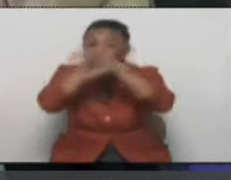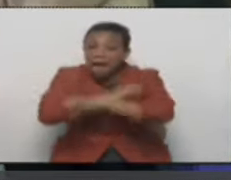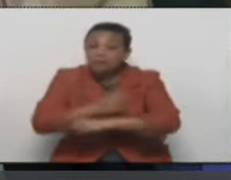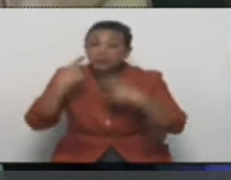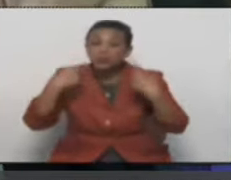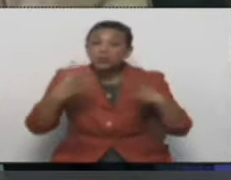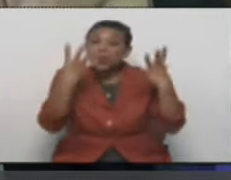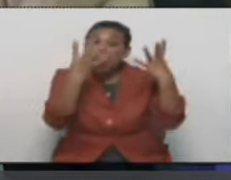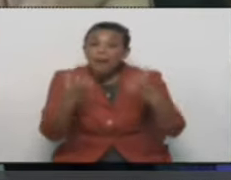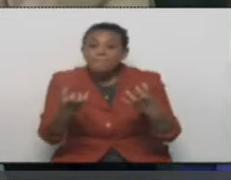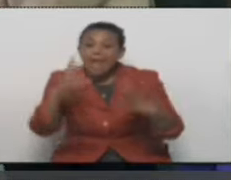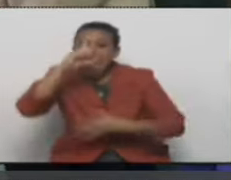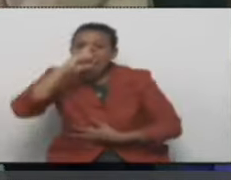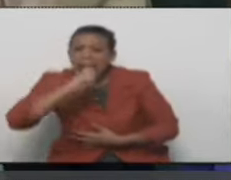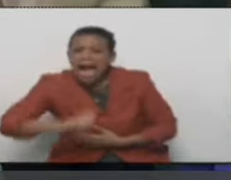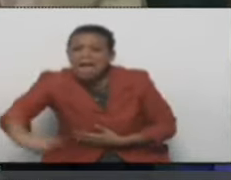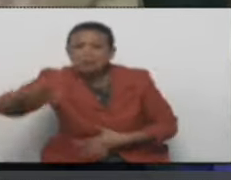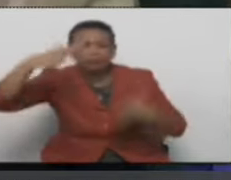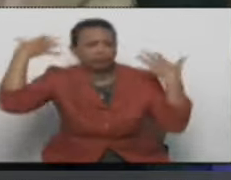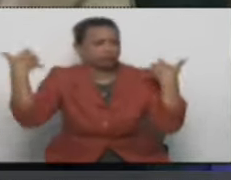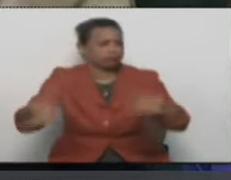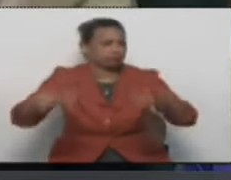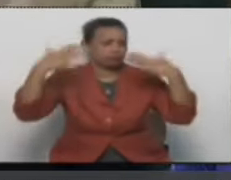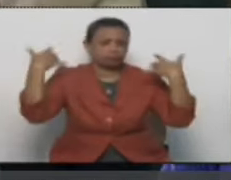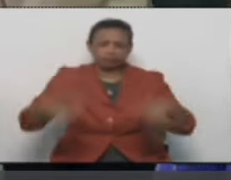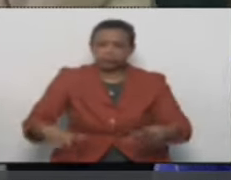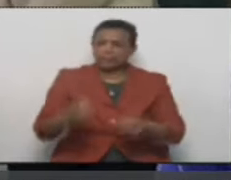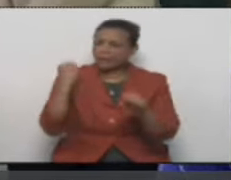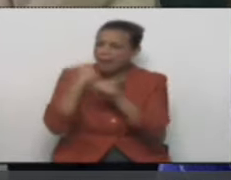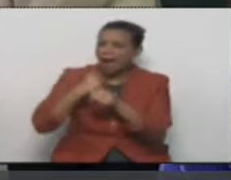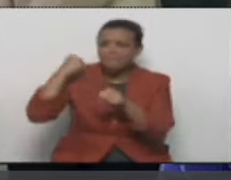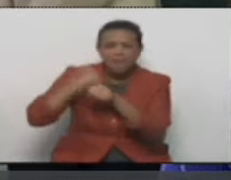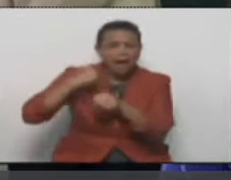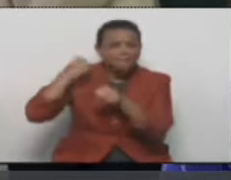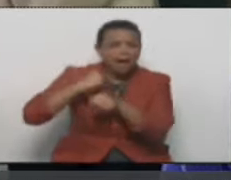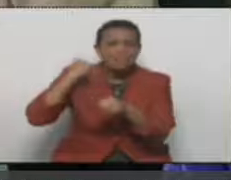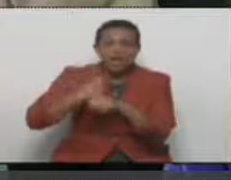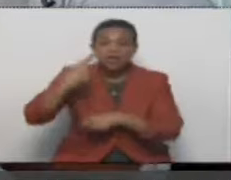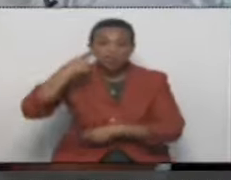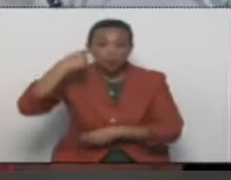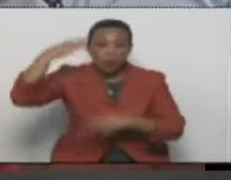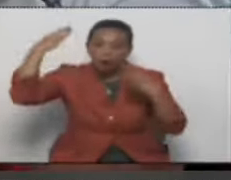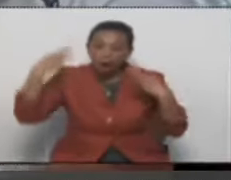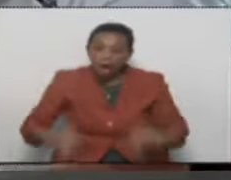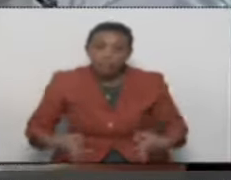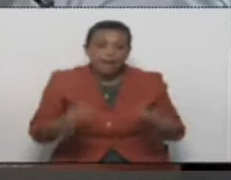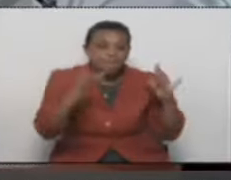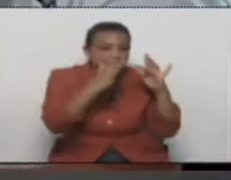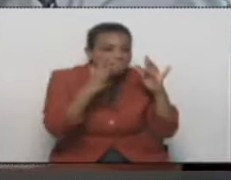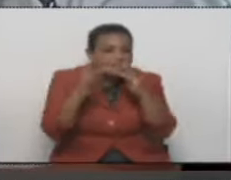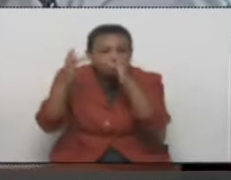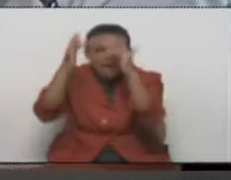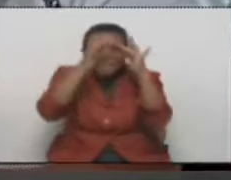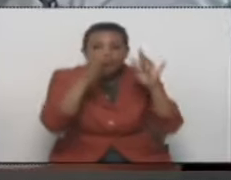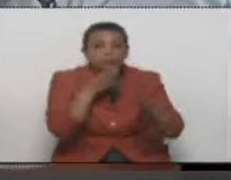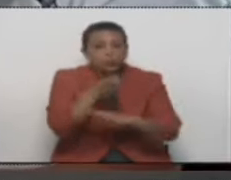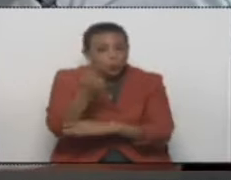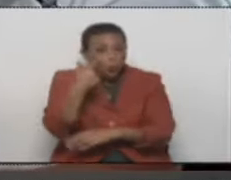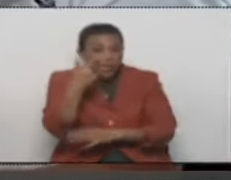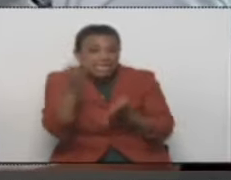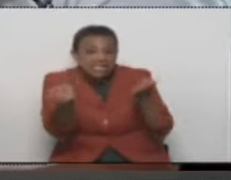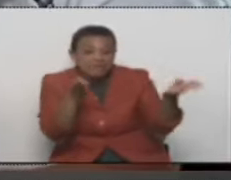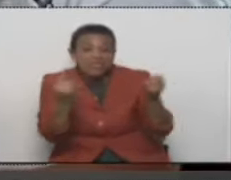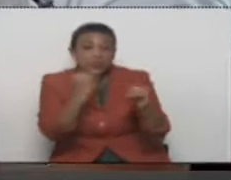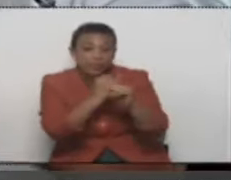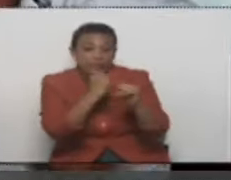la patria. Incluso, si me lo permite, yo también le he colocado en ciertos puntos donde usted ha ido, el servicio de